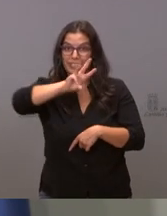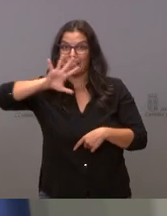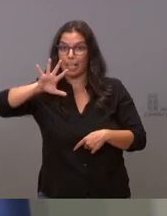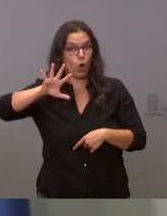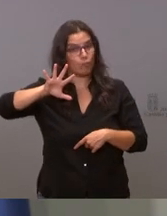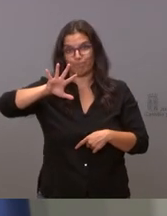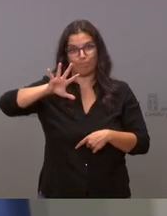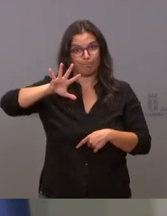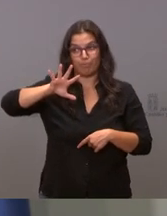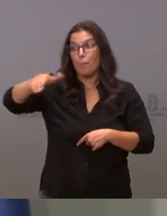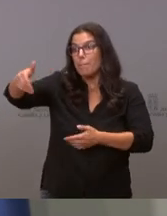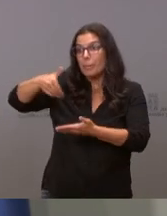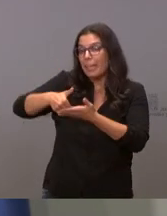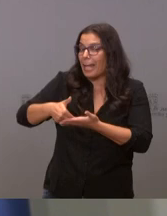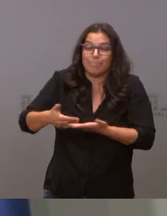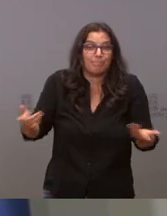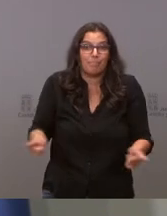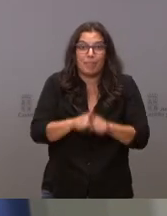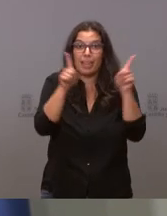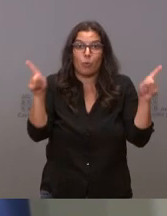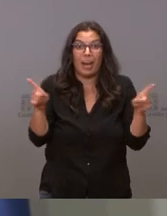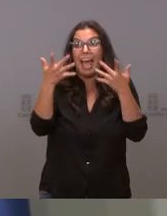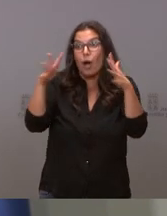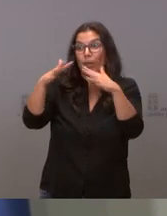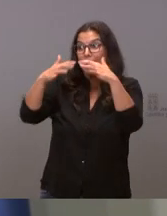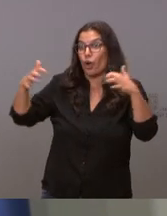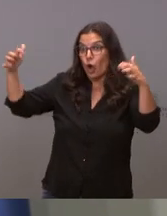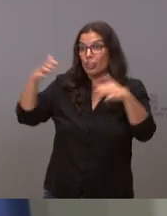aunque me lo pida el pleno de las cortes